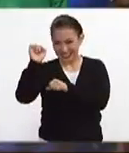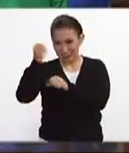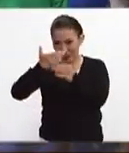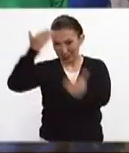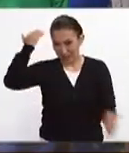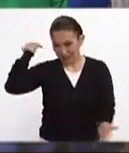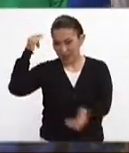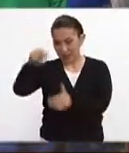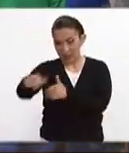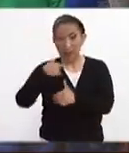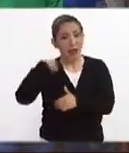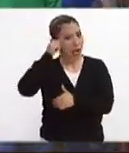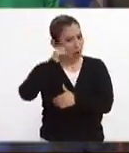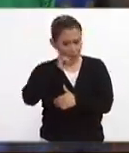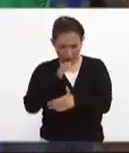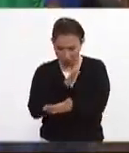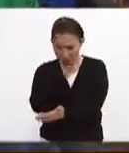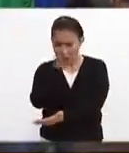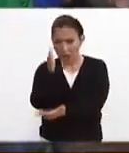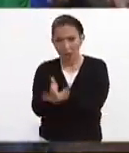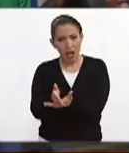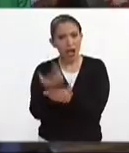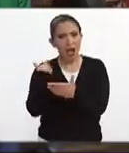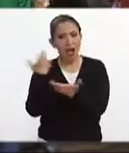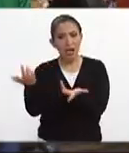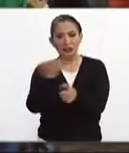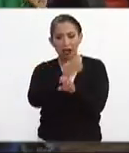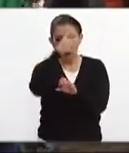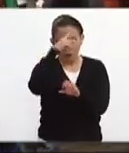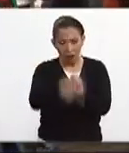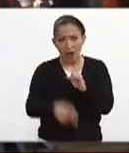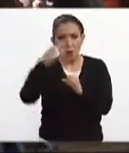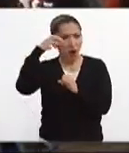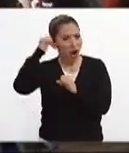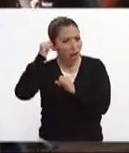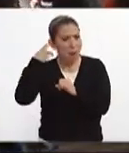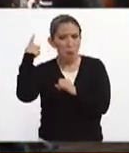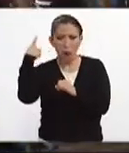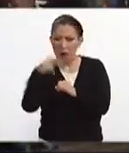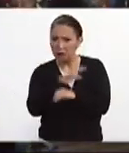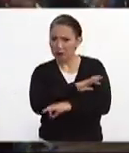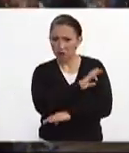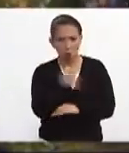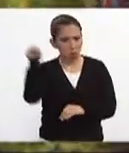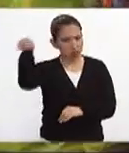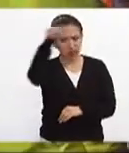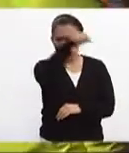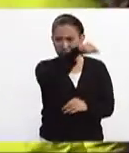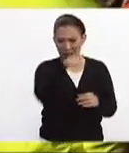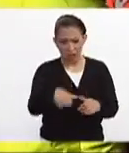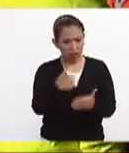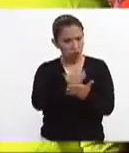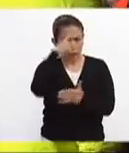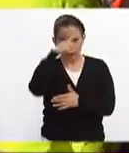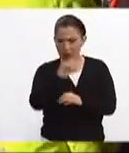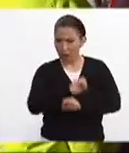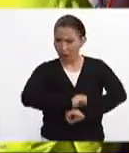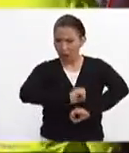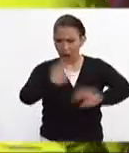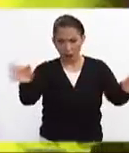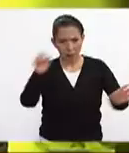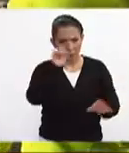y estamos en Guerrero, en el Estado de México, en el Estado de Morelos, en Puebla y por supuesto aquí en la Ciudad de México,